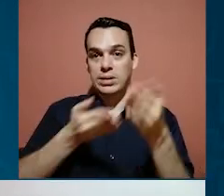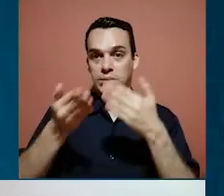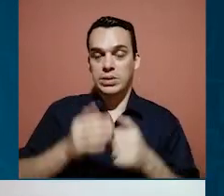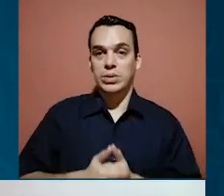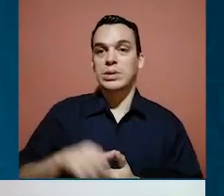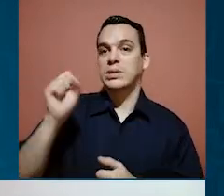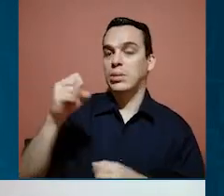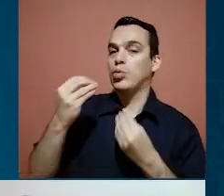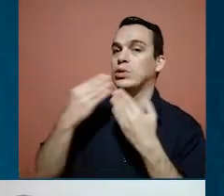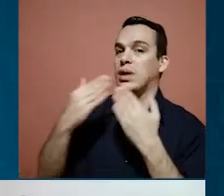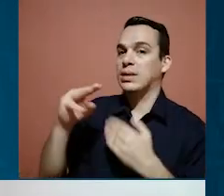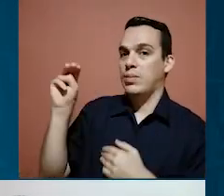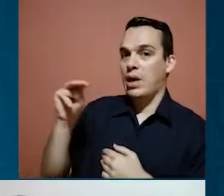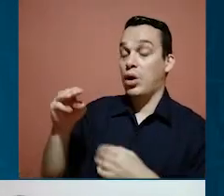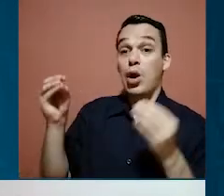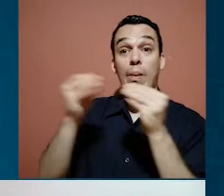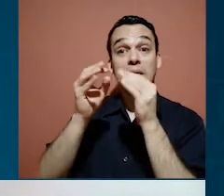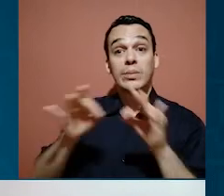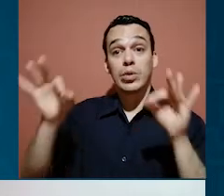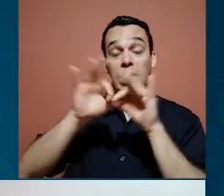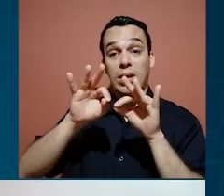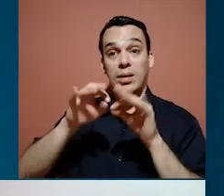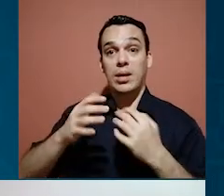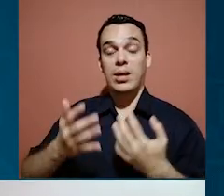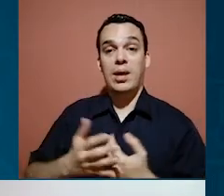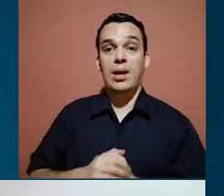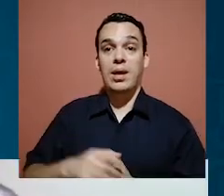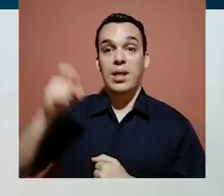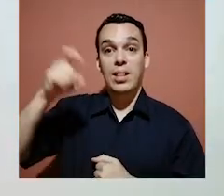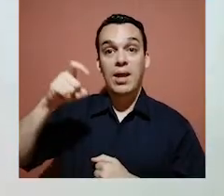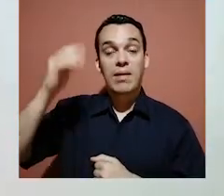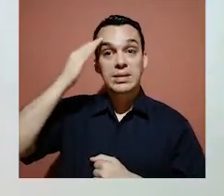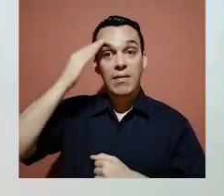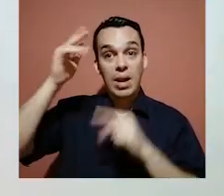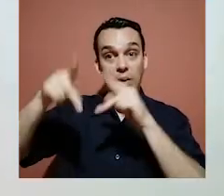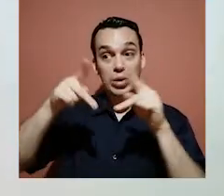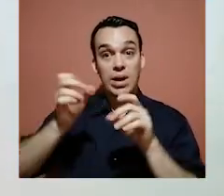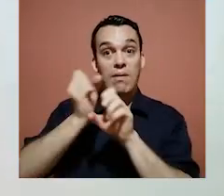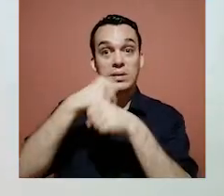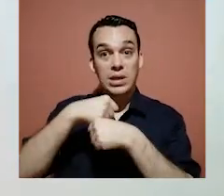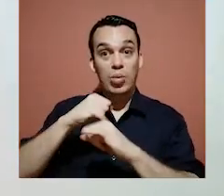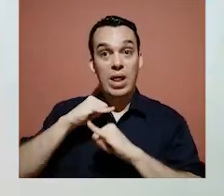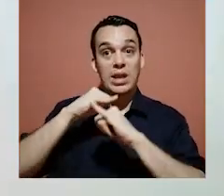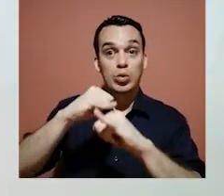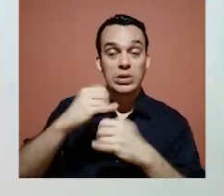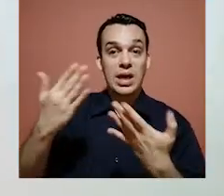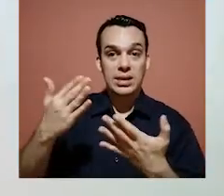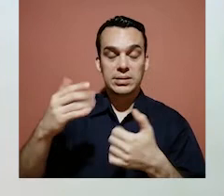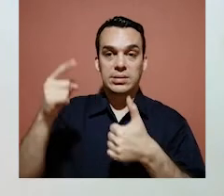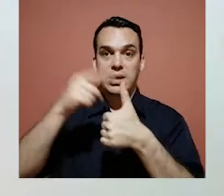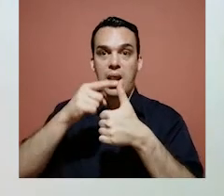Servicios? Sí, muchas gracias, Marjorie. Lo más importante que las personas deben tomar en cuenta cuando van a hacer una